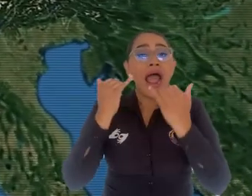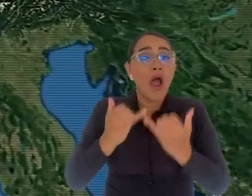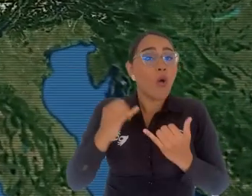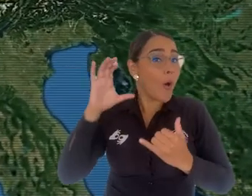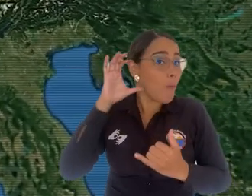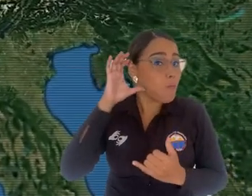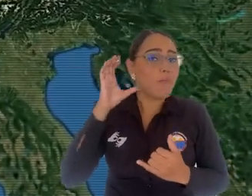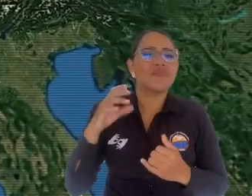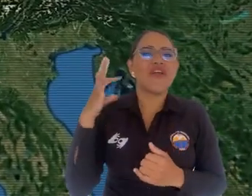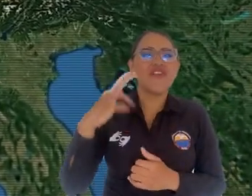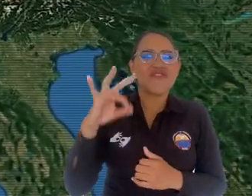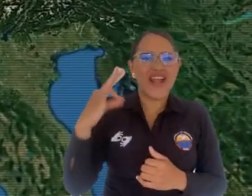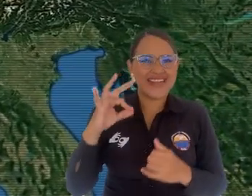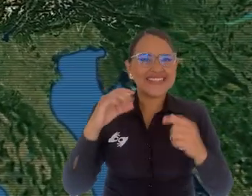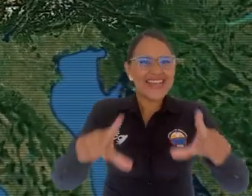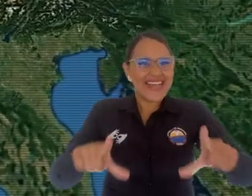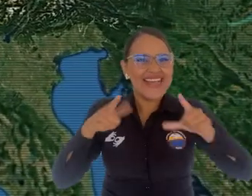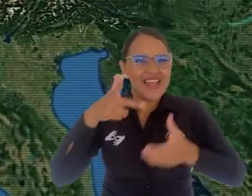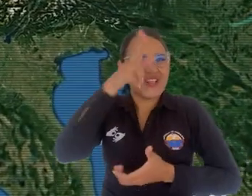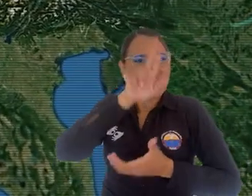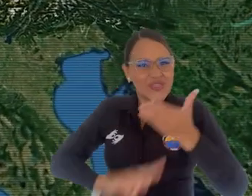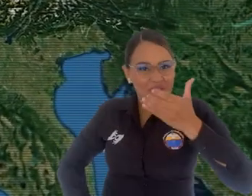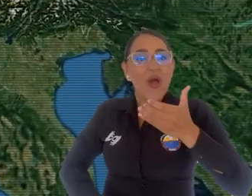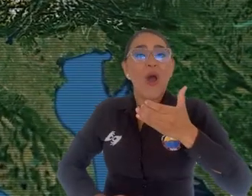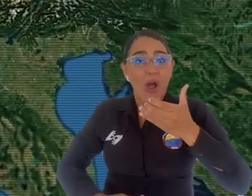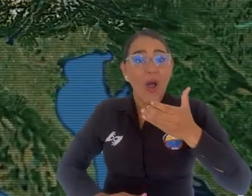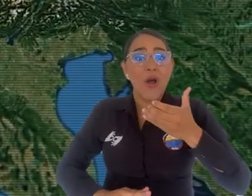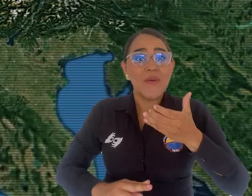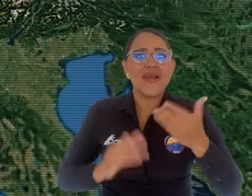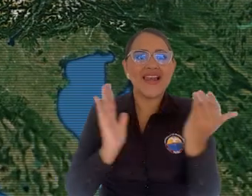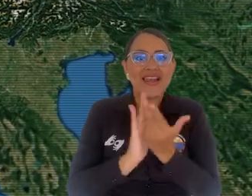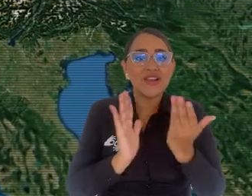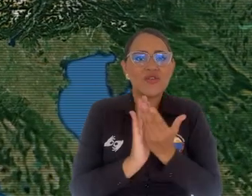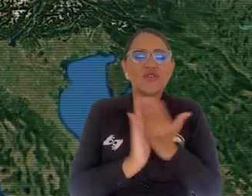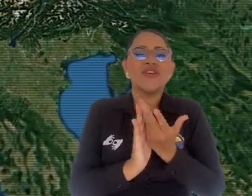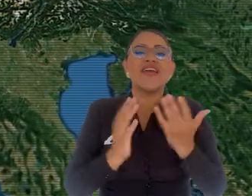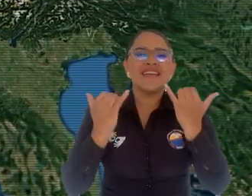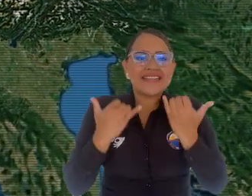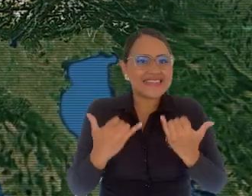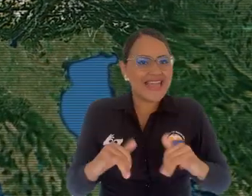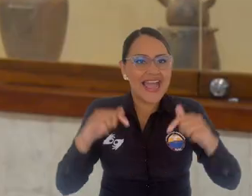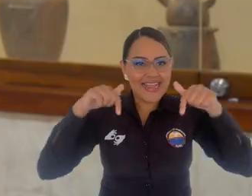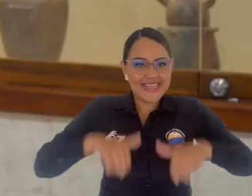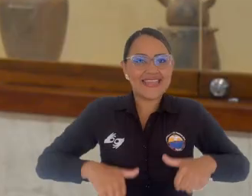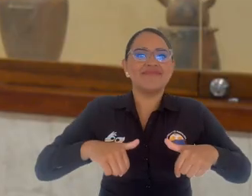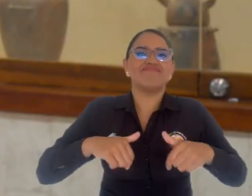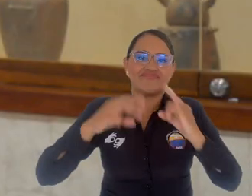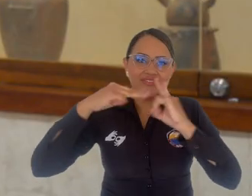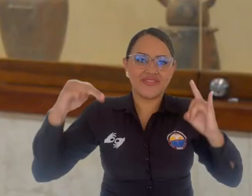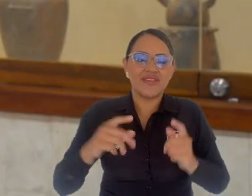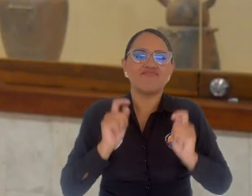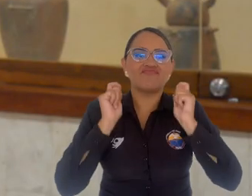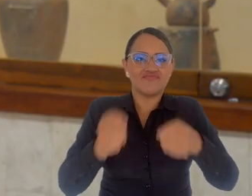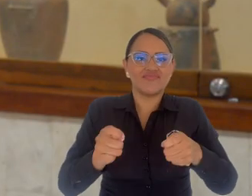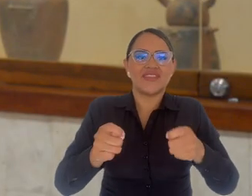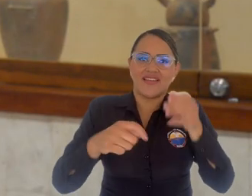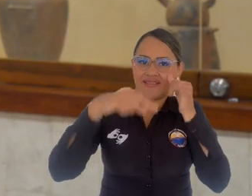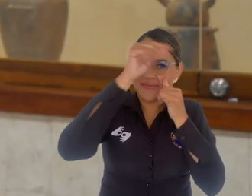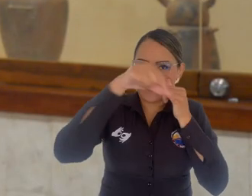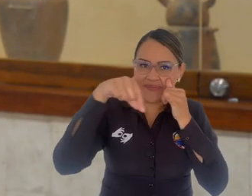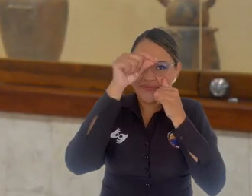doble titulación en Francia y en su nombre ella recibió su título como ingeniero electrónico. Muchos sentimientos